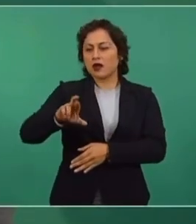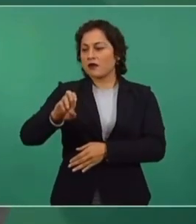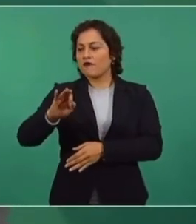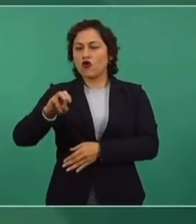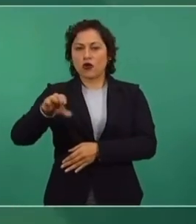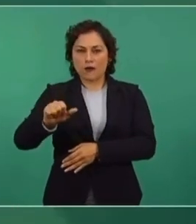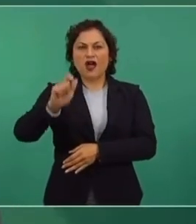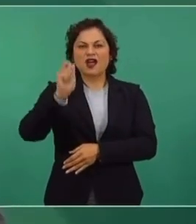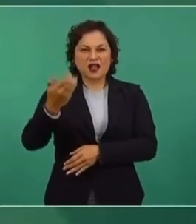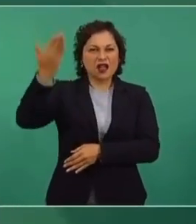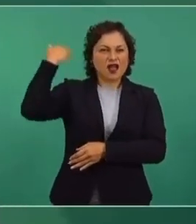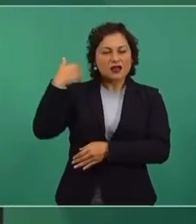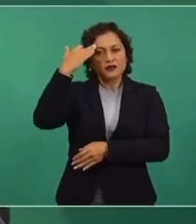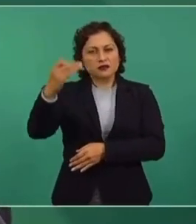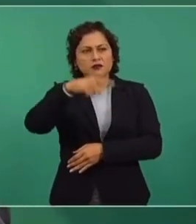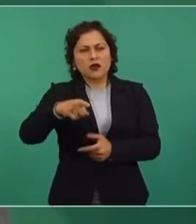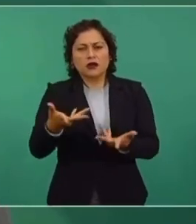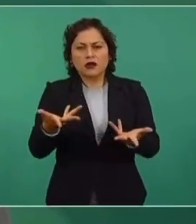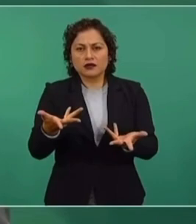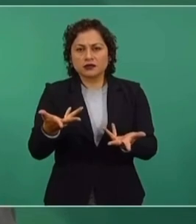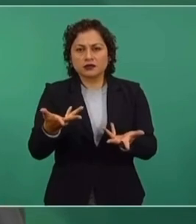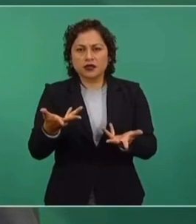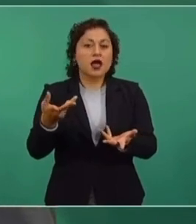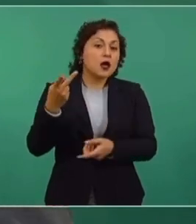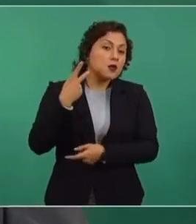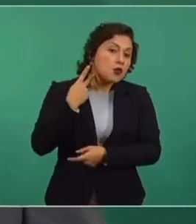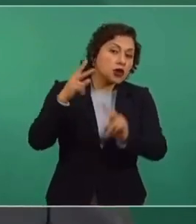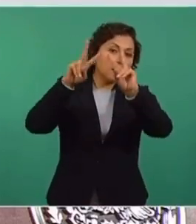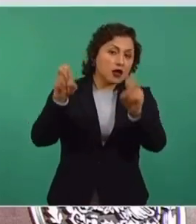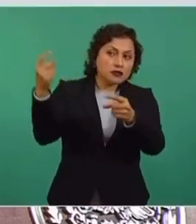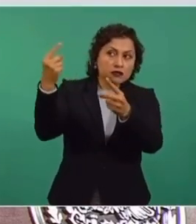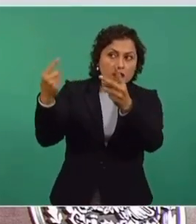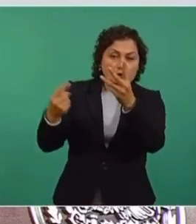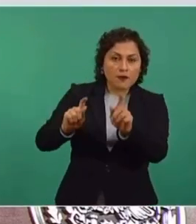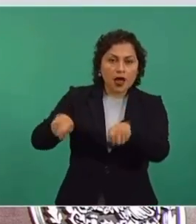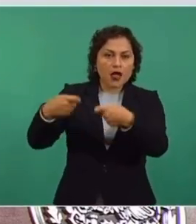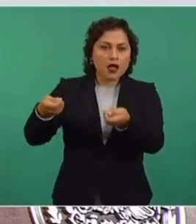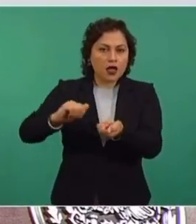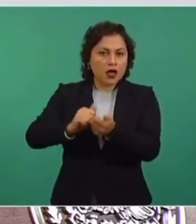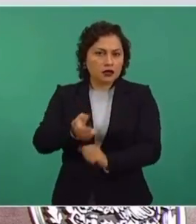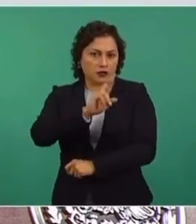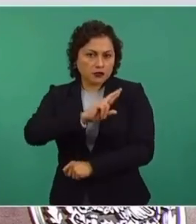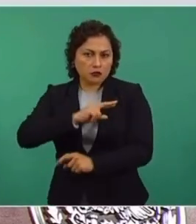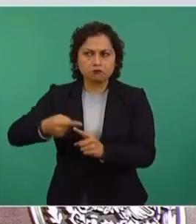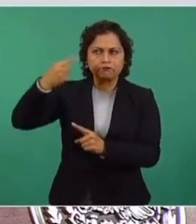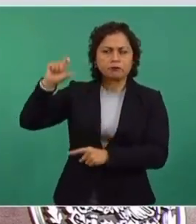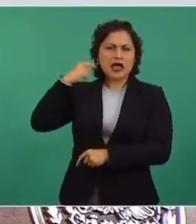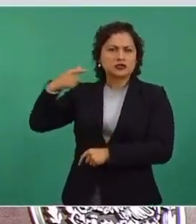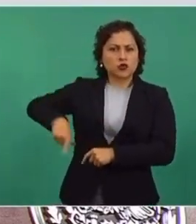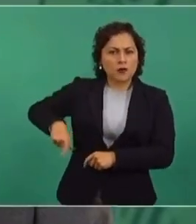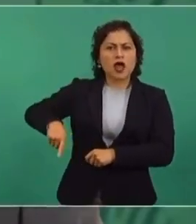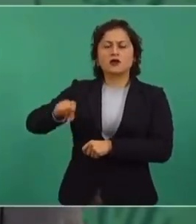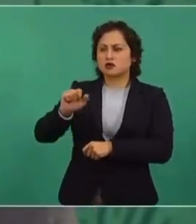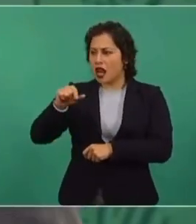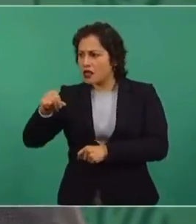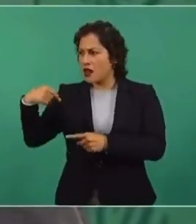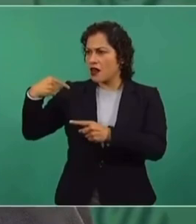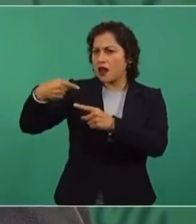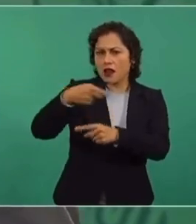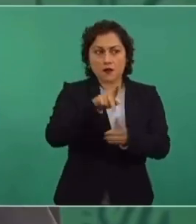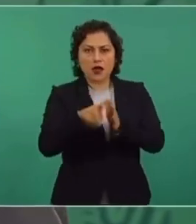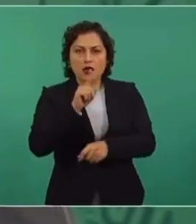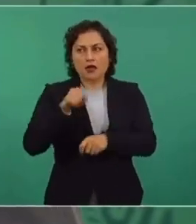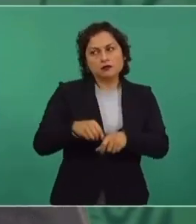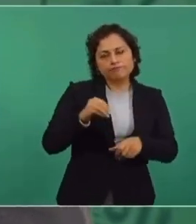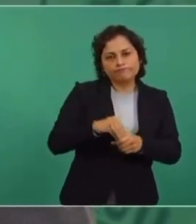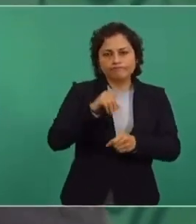se dedicaron a tapar toda la política entreguista y privatizadora de Salinas y de todos los gobiernos y ahora dicen con este acuerdo que